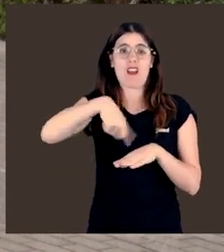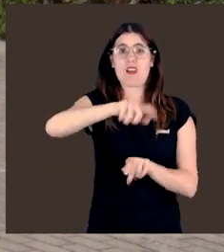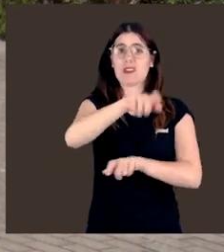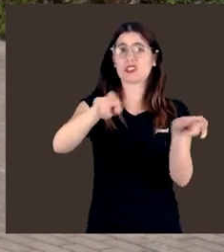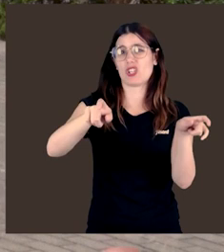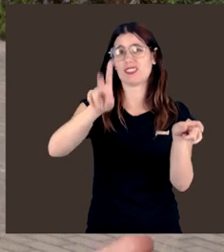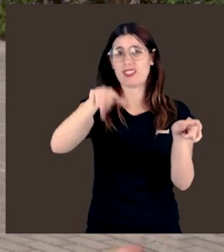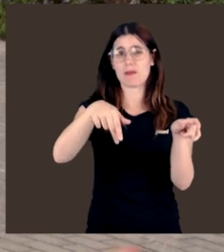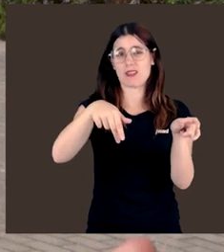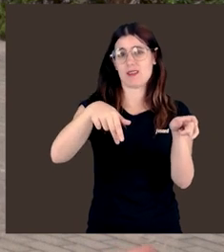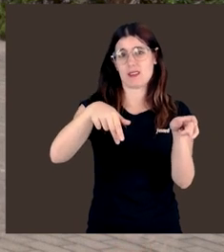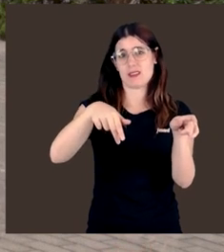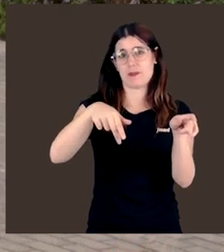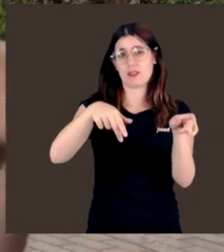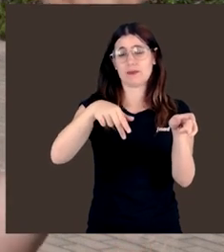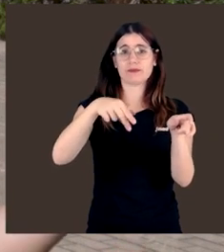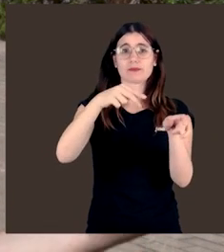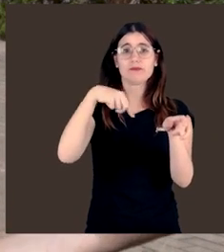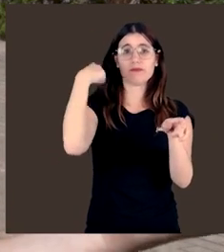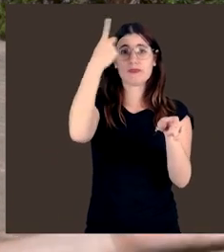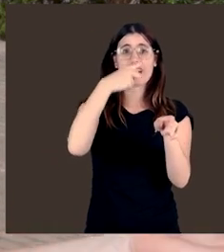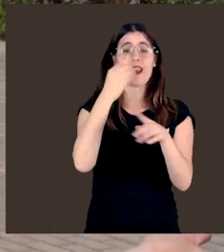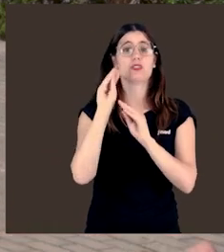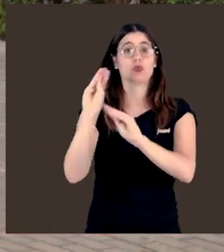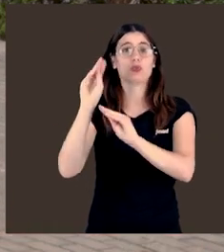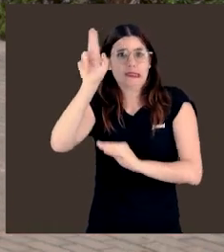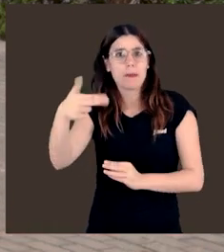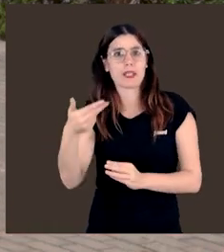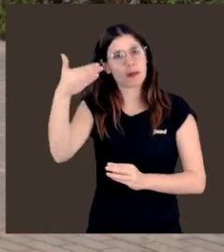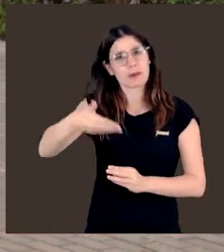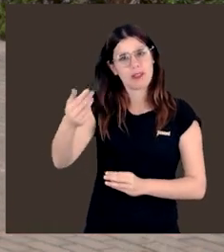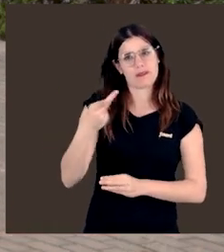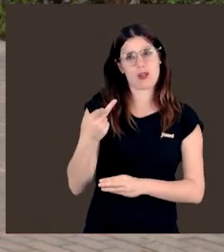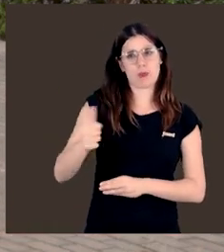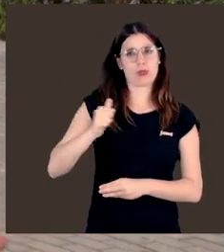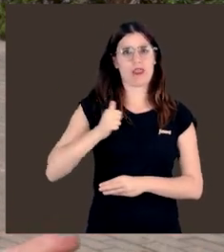como para las mujeres que son retratadas aquí.